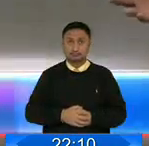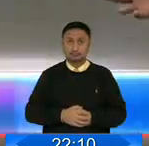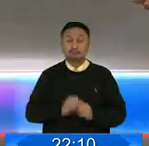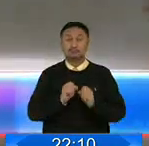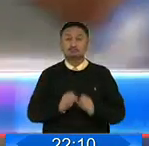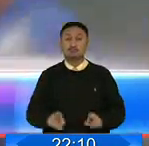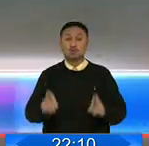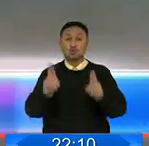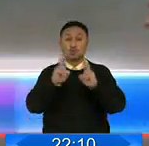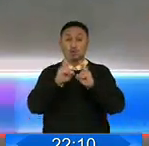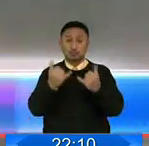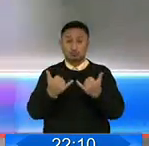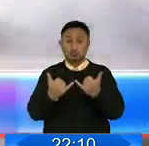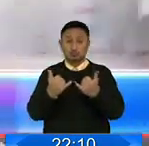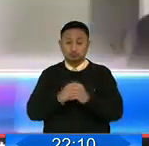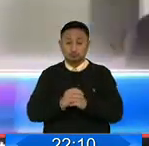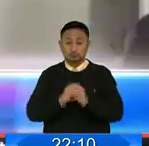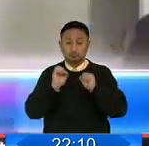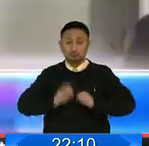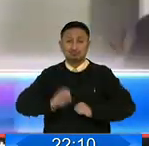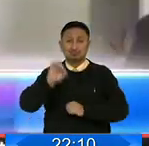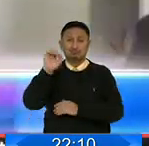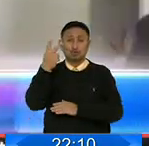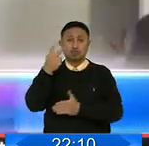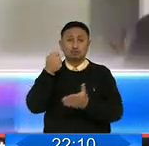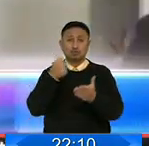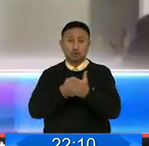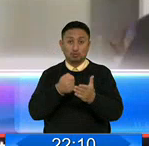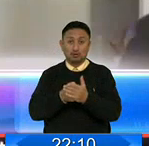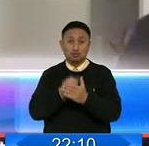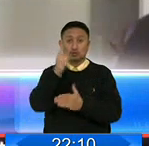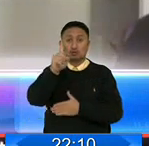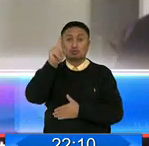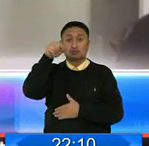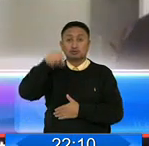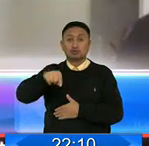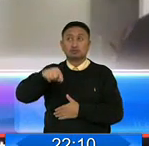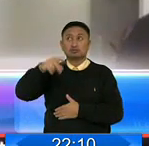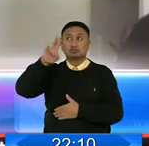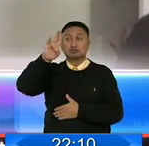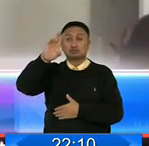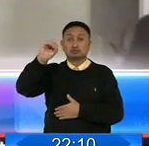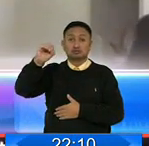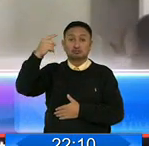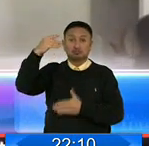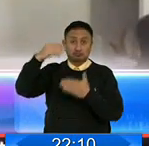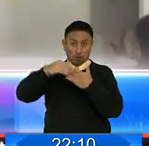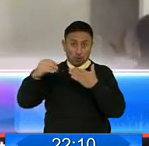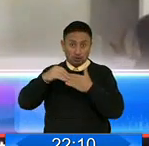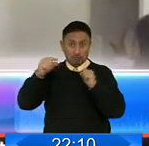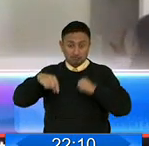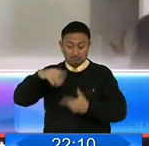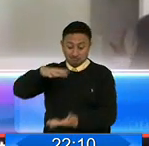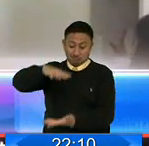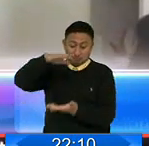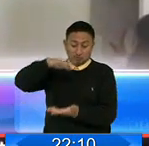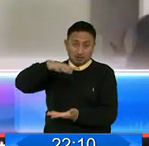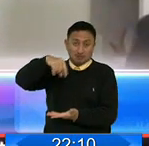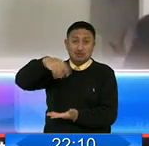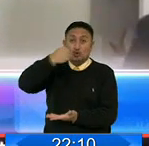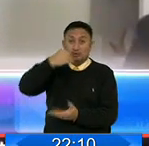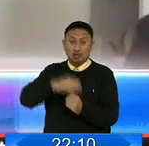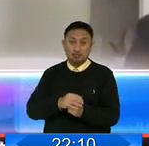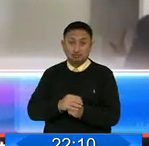Unidas. Y ahora vamos a hacer una segunda compra de un millón setecientos mil dólares en estos kits, que son